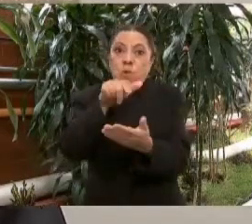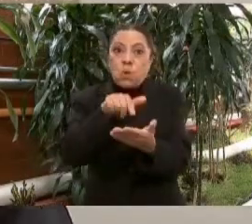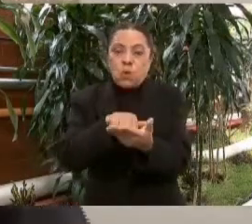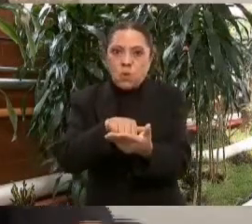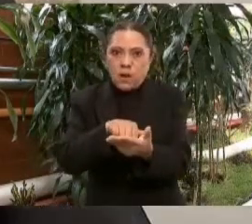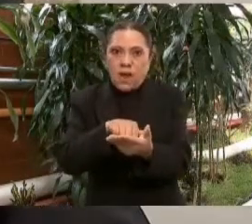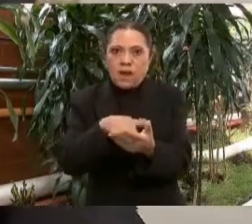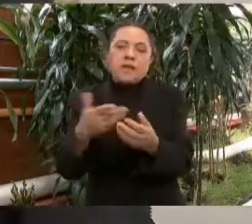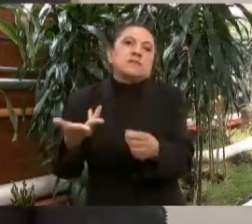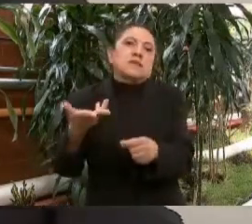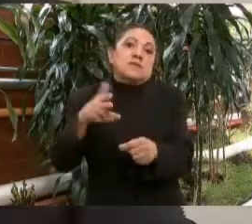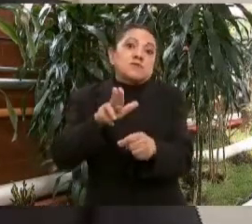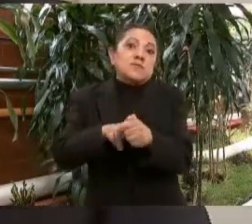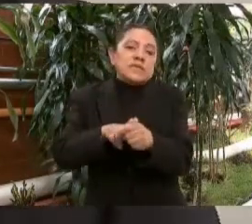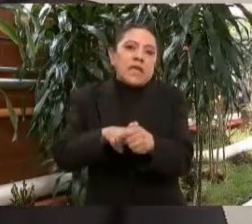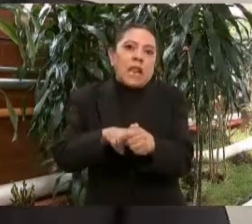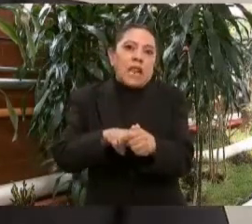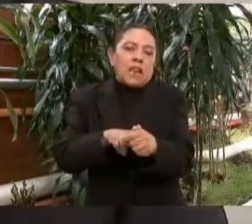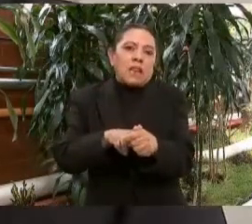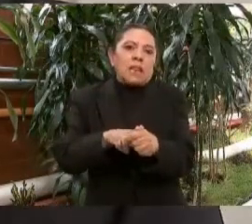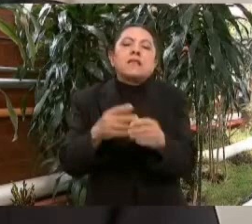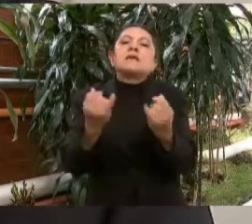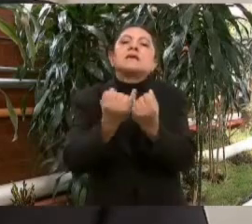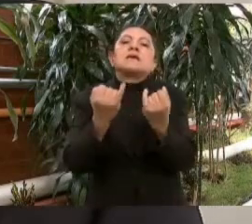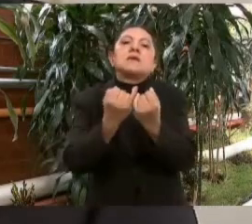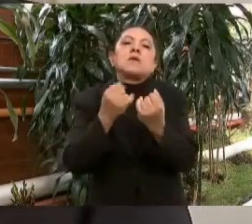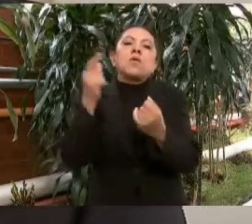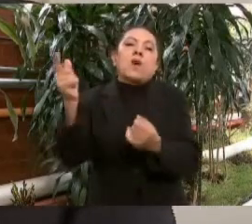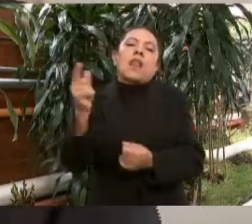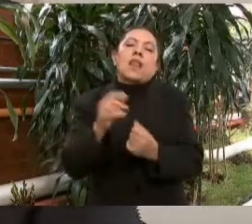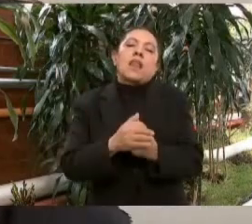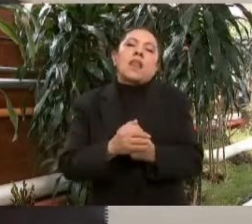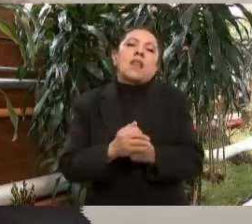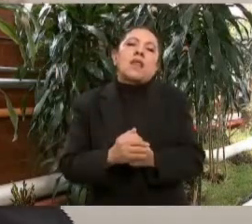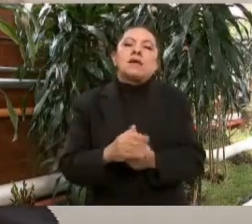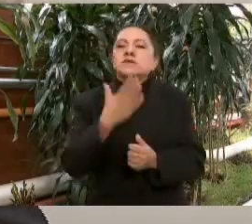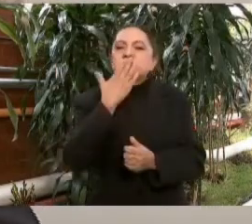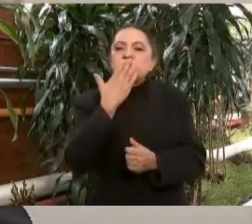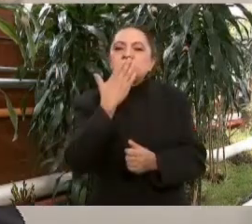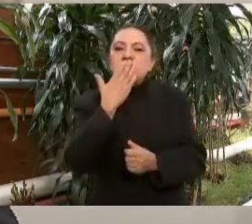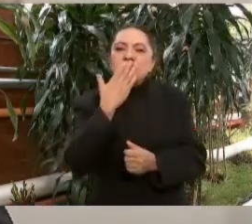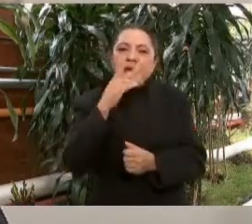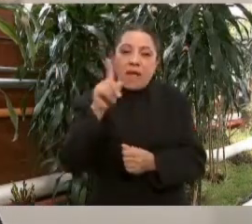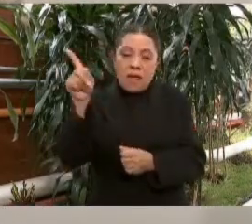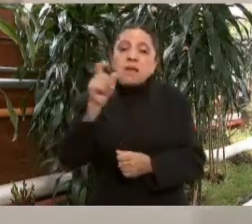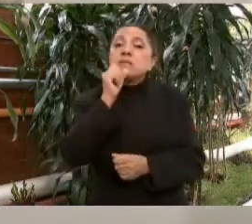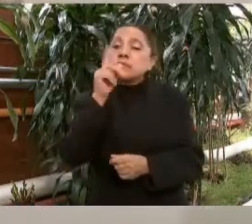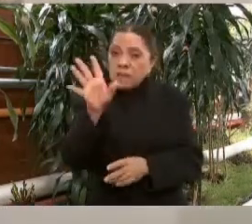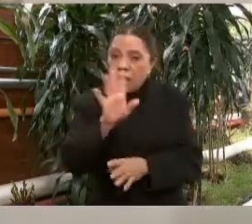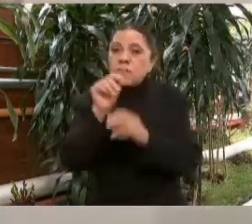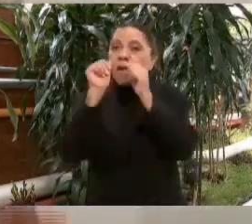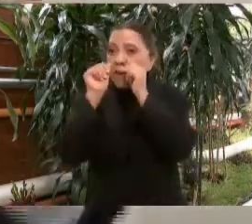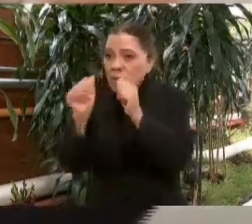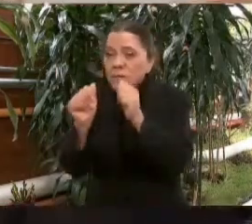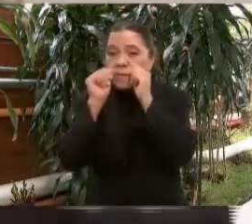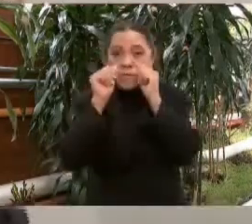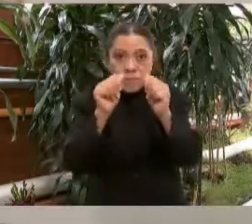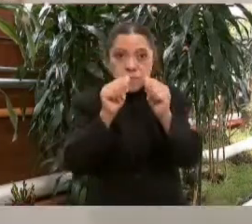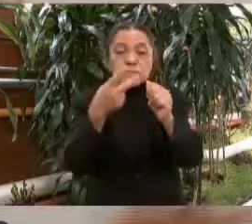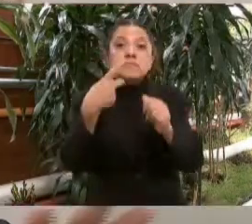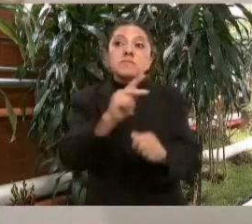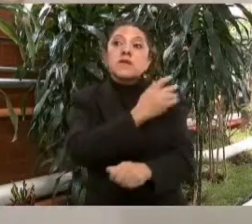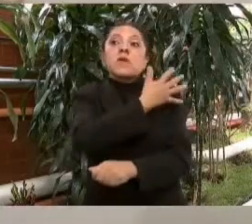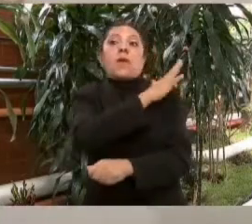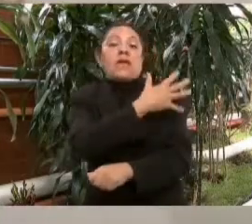hospitalarios en Ciudad Obregón, en Sonora, en general